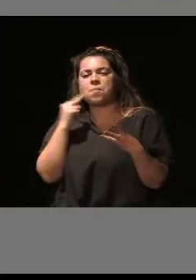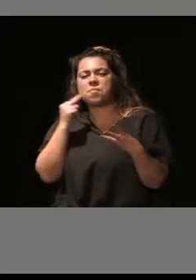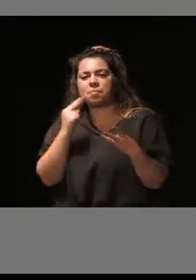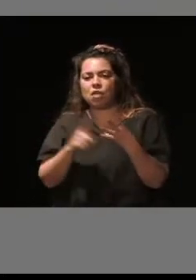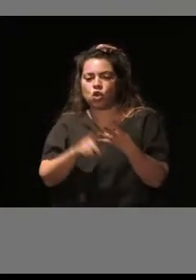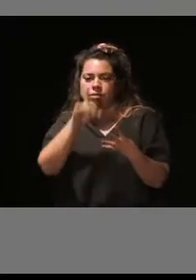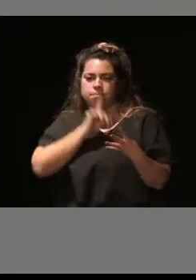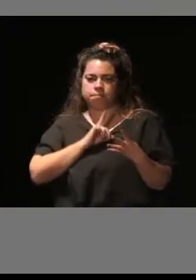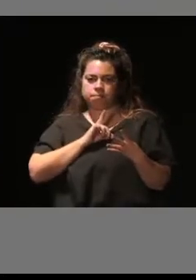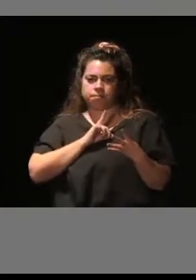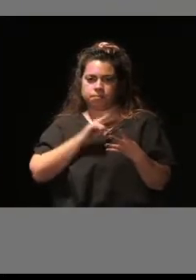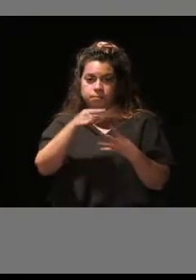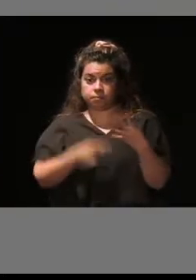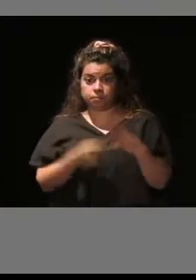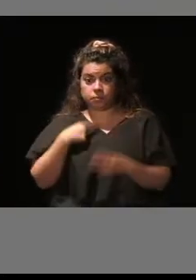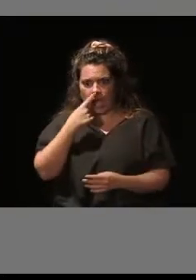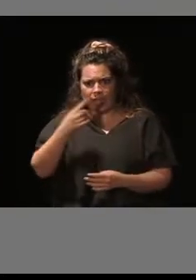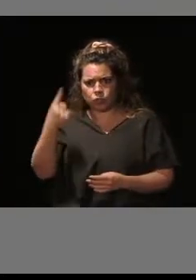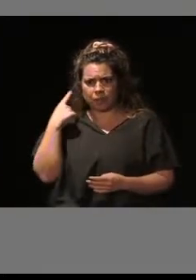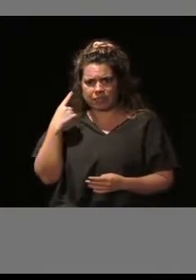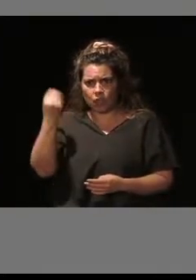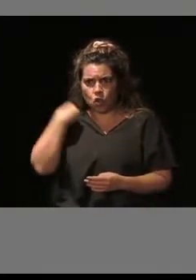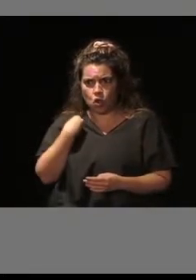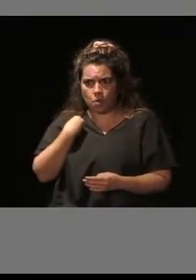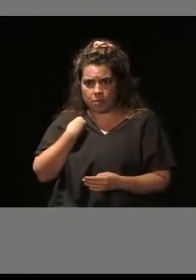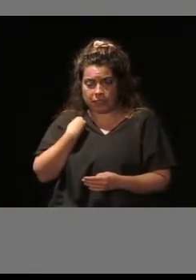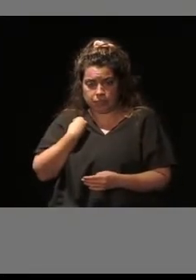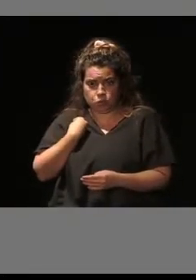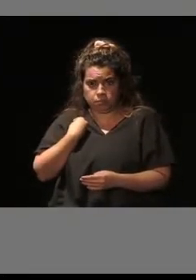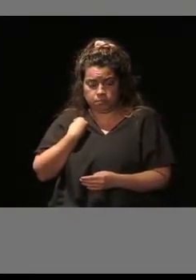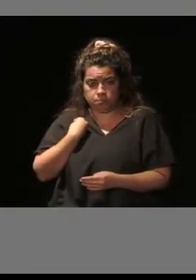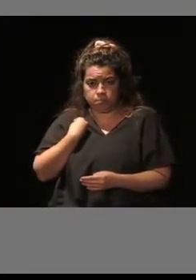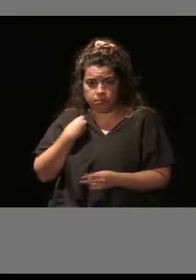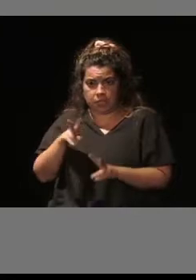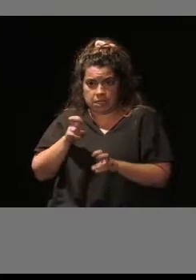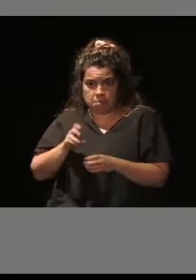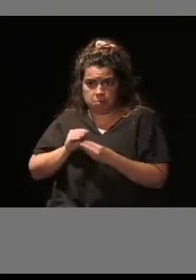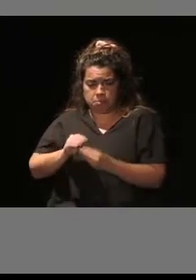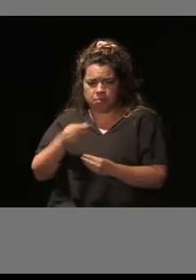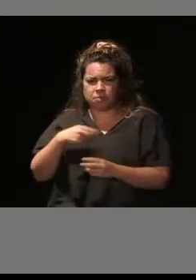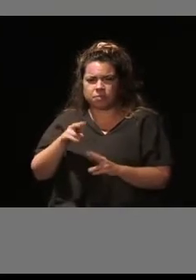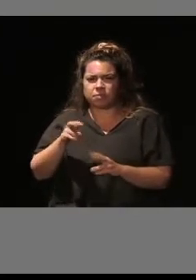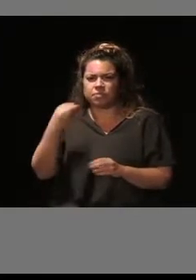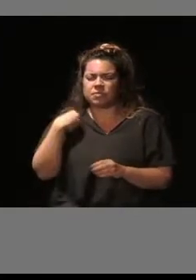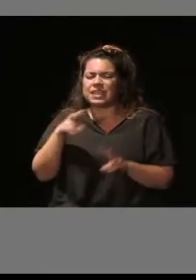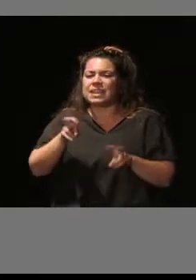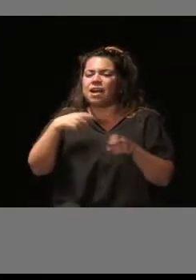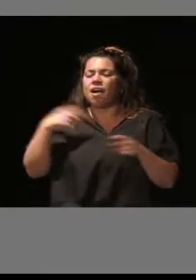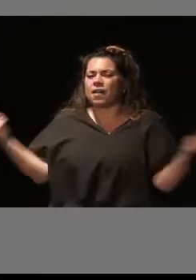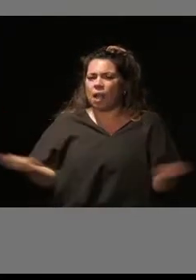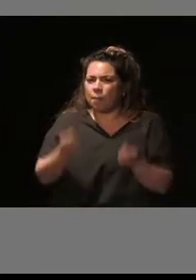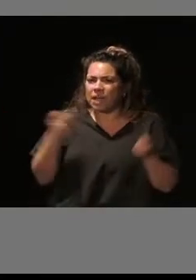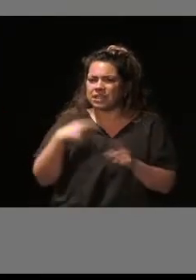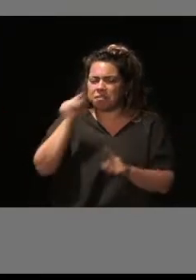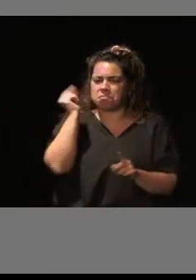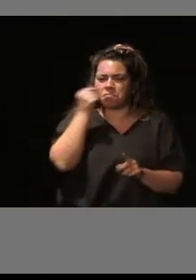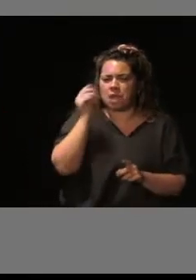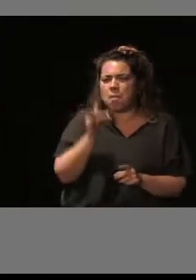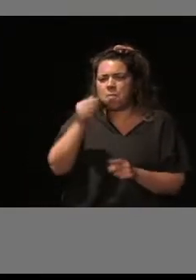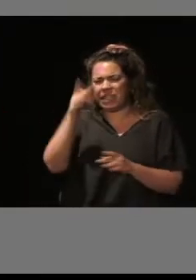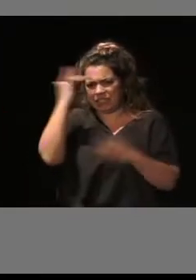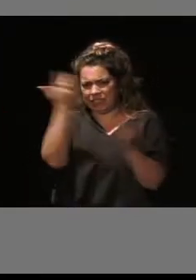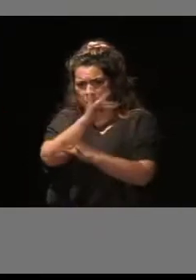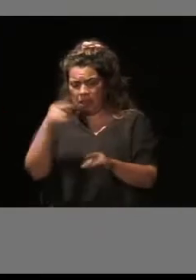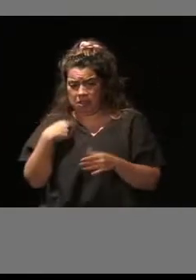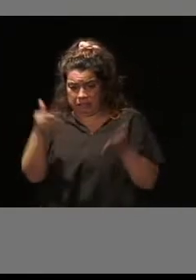Por su parte, el año pasado, siguiendo un poco en esta misma línea, la campaña de detección y de sensibilización fue dirigida a las mujeres